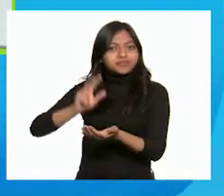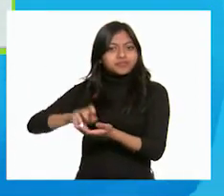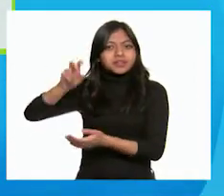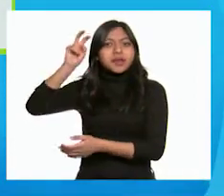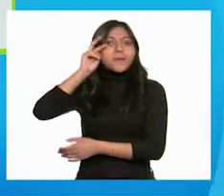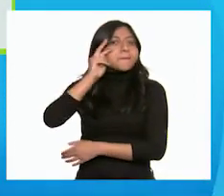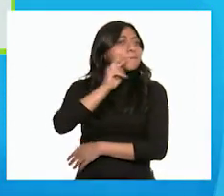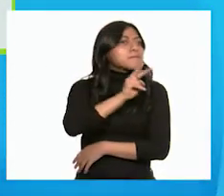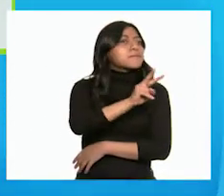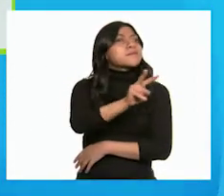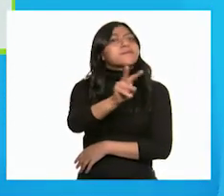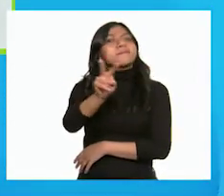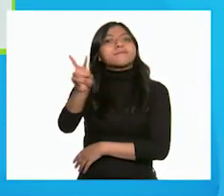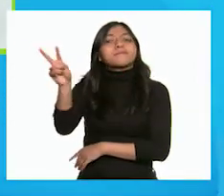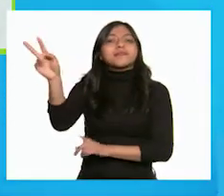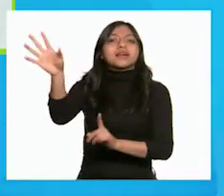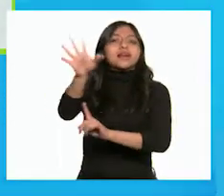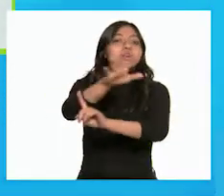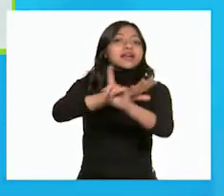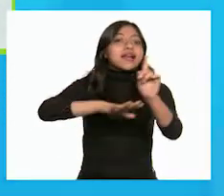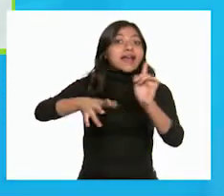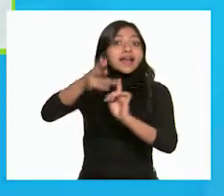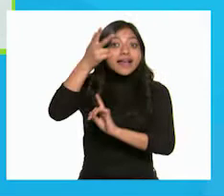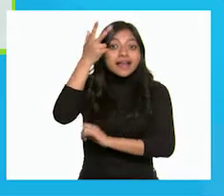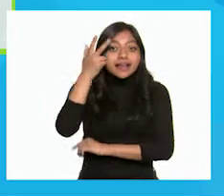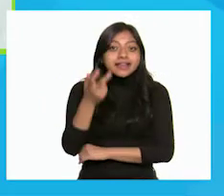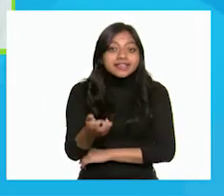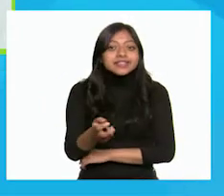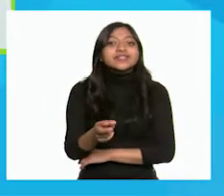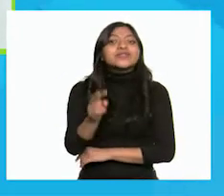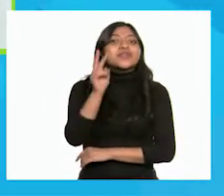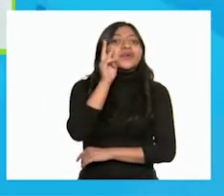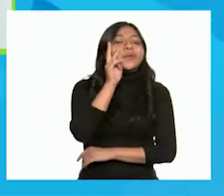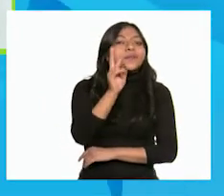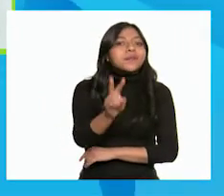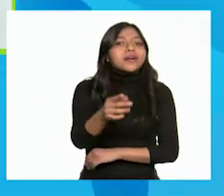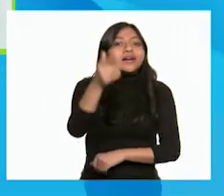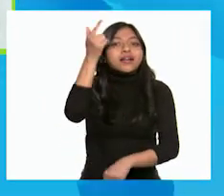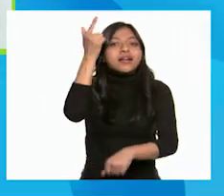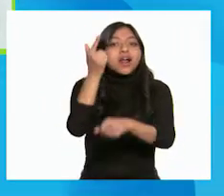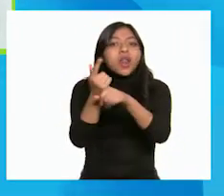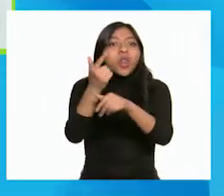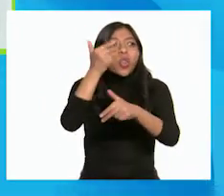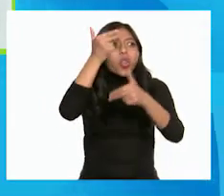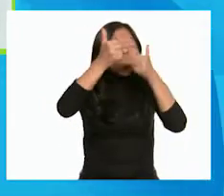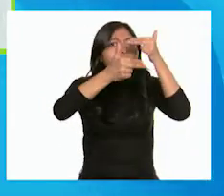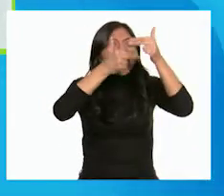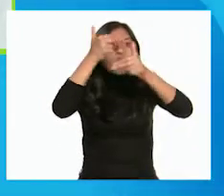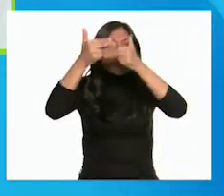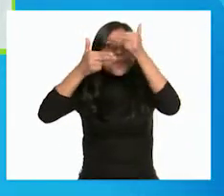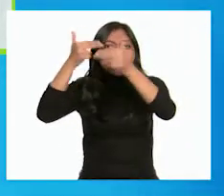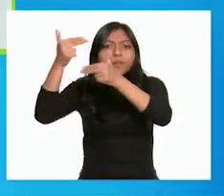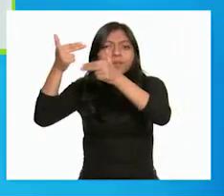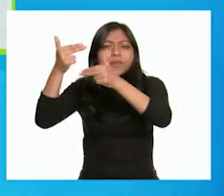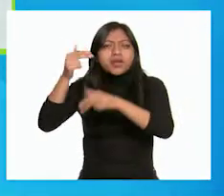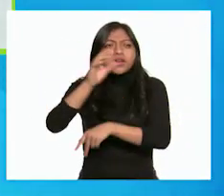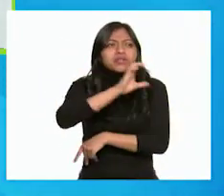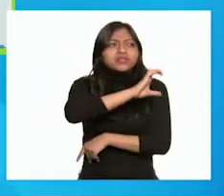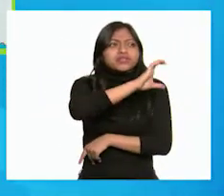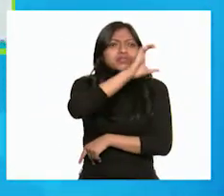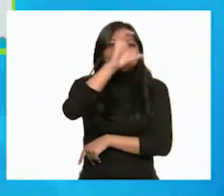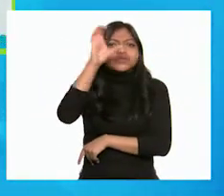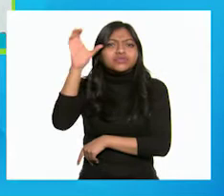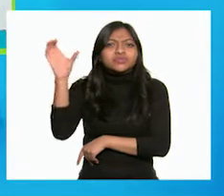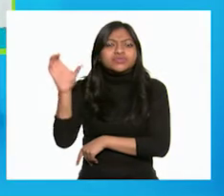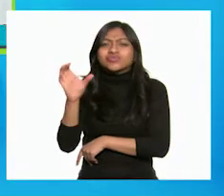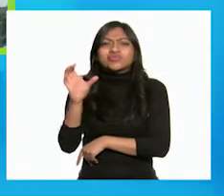veía más lejos. Así fue como se dio cuenta que la gran nube gris en realidad era